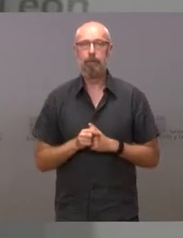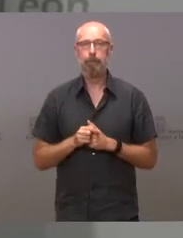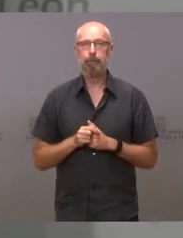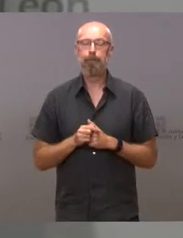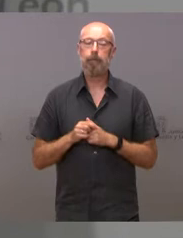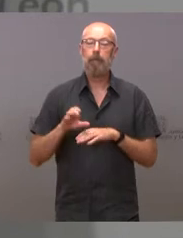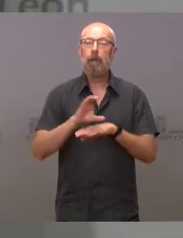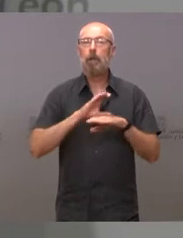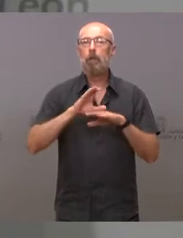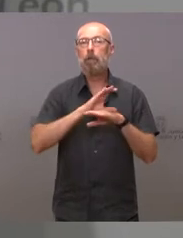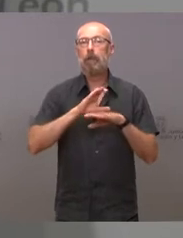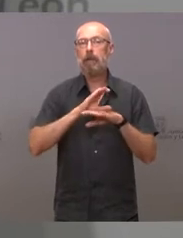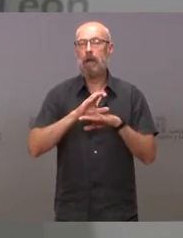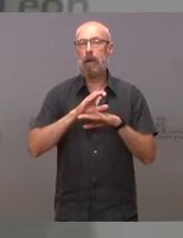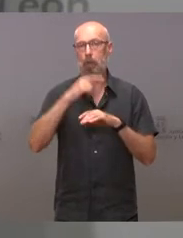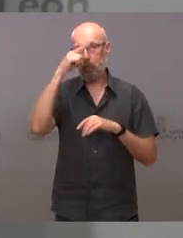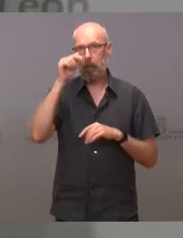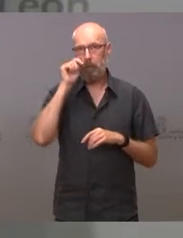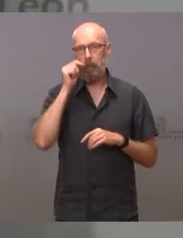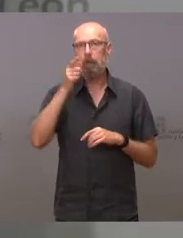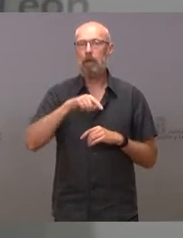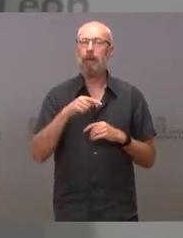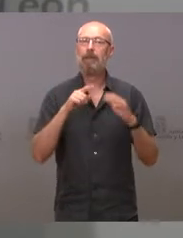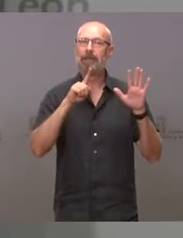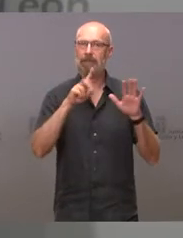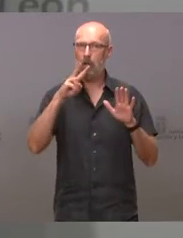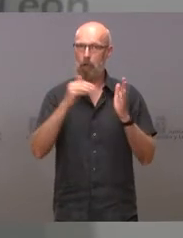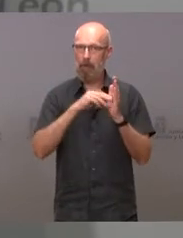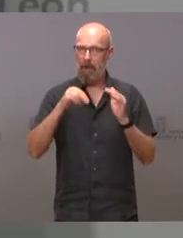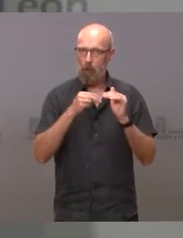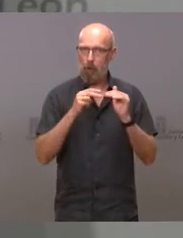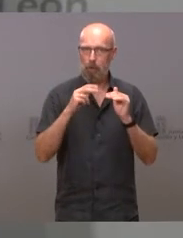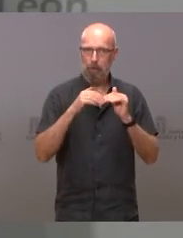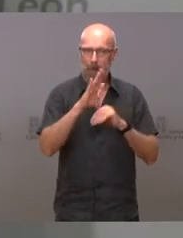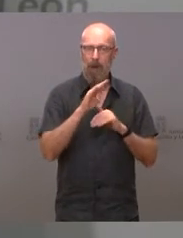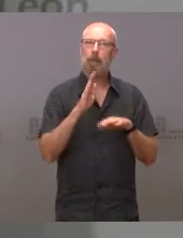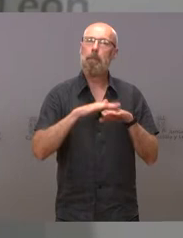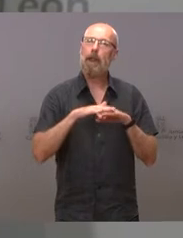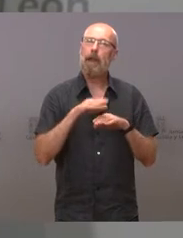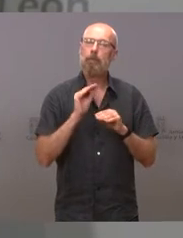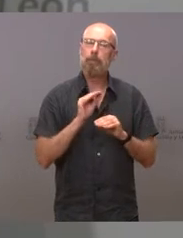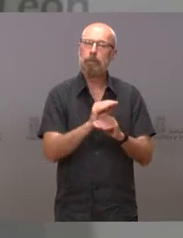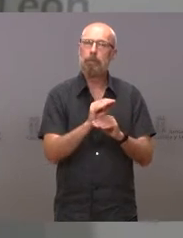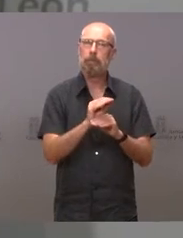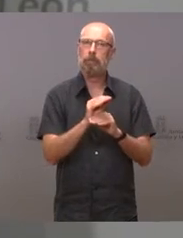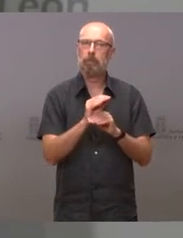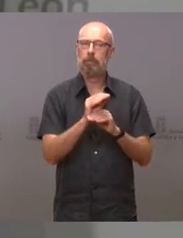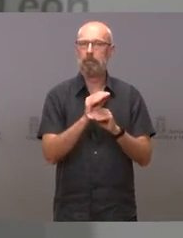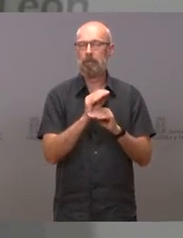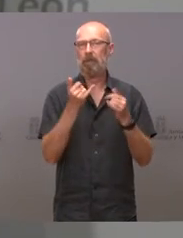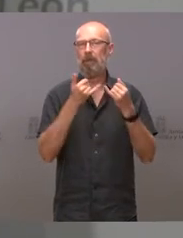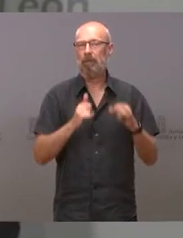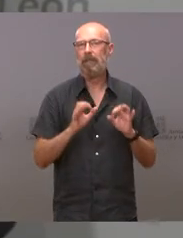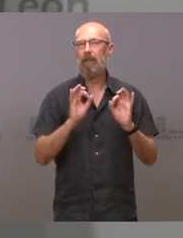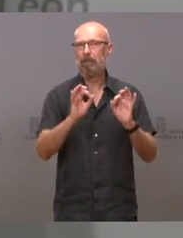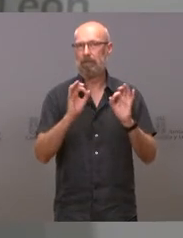de Cultura y Turismo destina también más de 68.000 euros para la celebración del Certamen Regional de Grupos